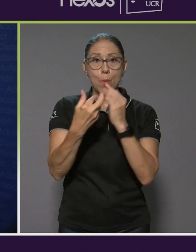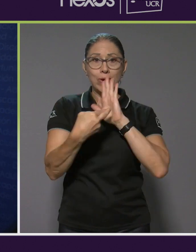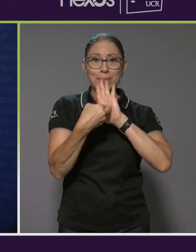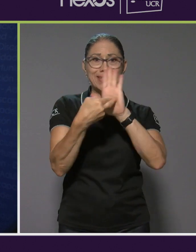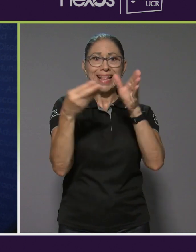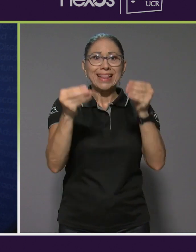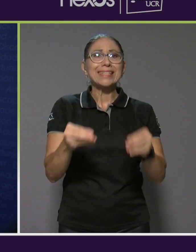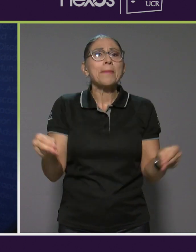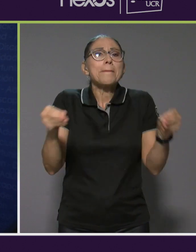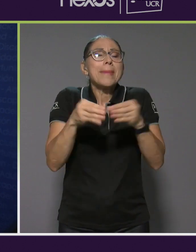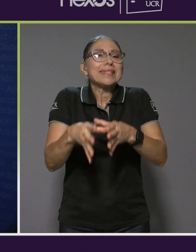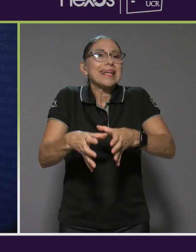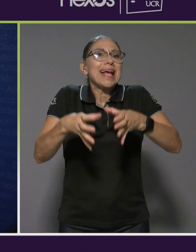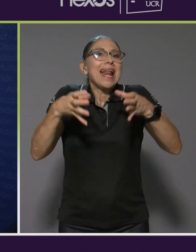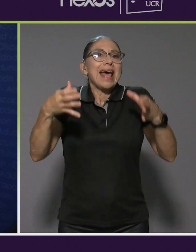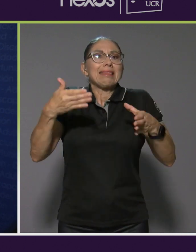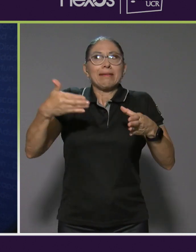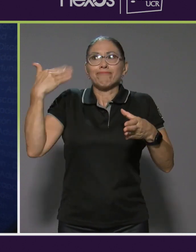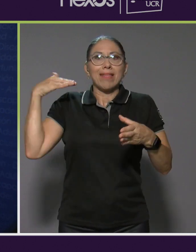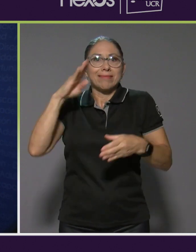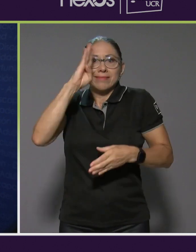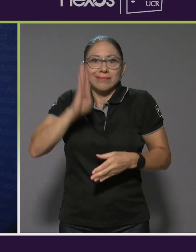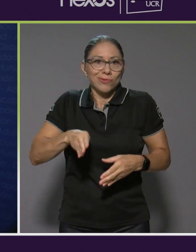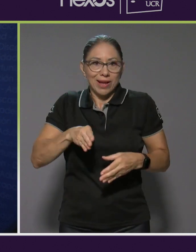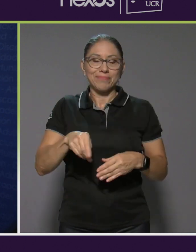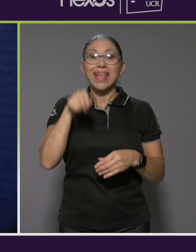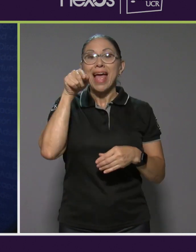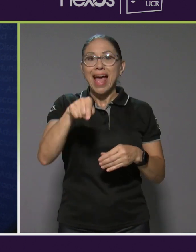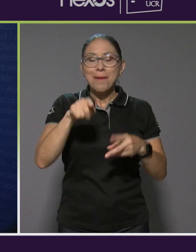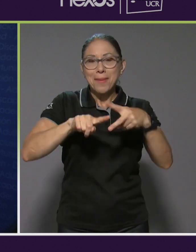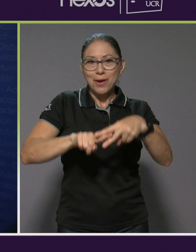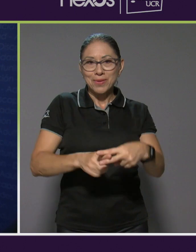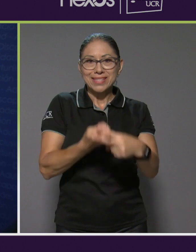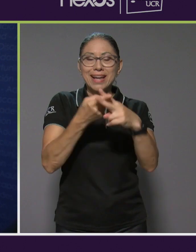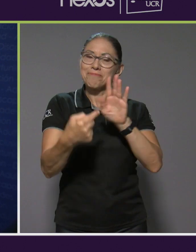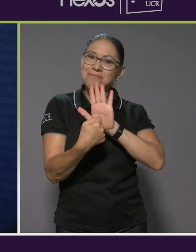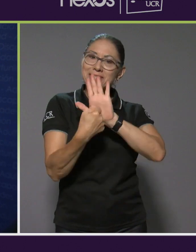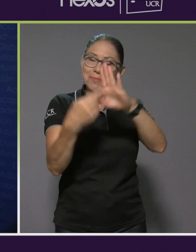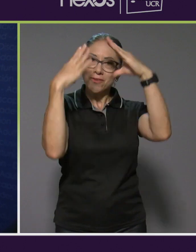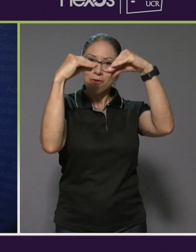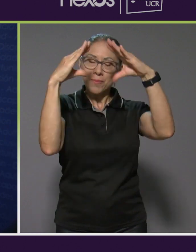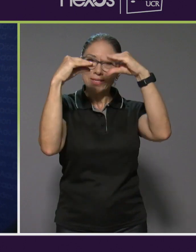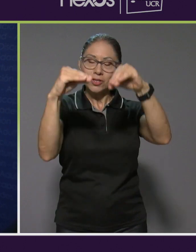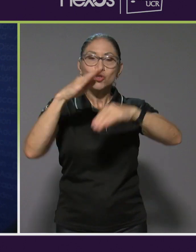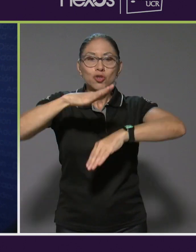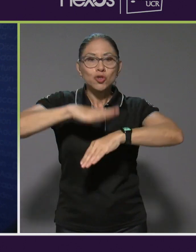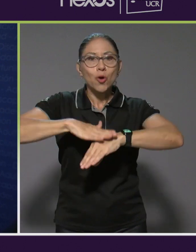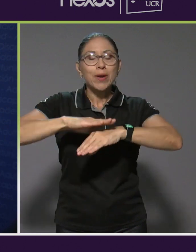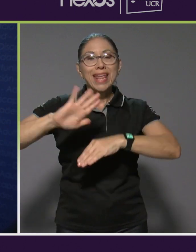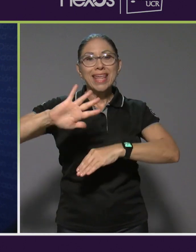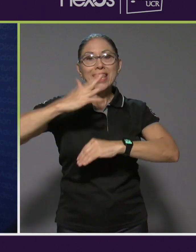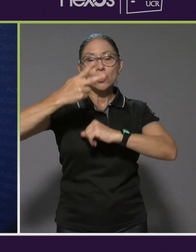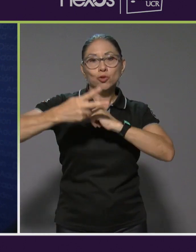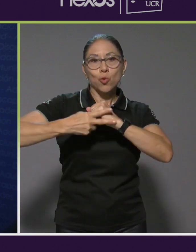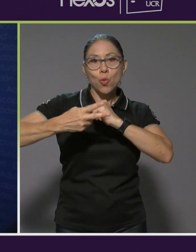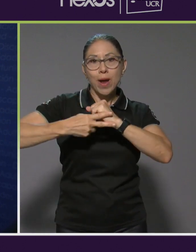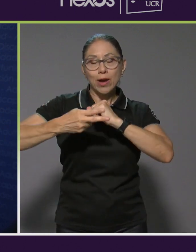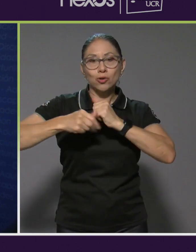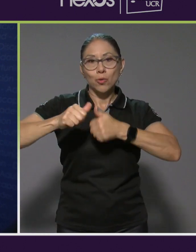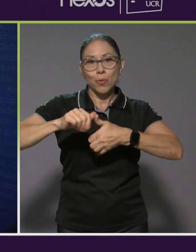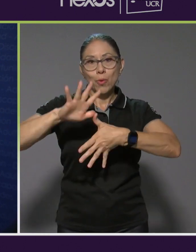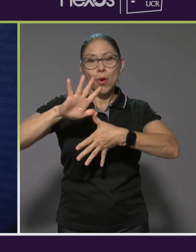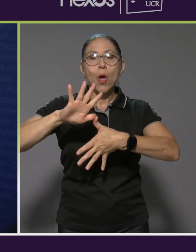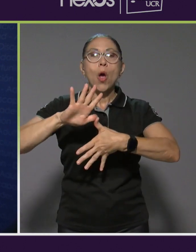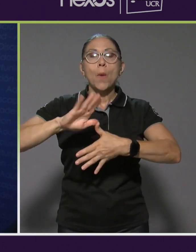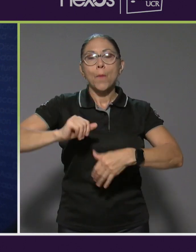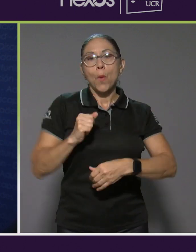de la historia para este evento. Por eso, para comenzar, le presentamos esta nota con datos sobre los quintos Juegos para Panamericanos Juveniles